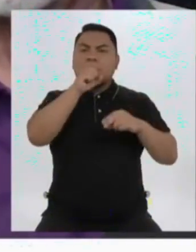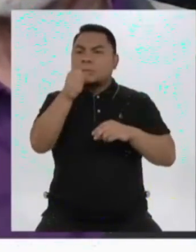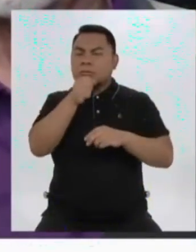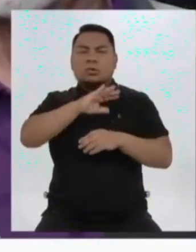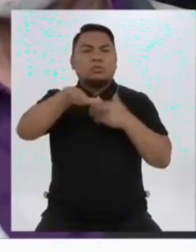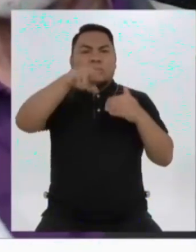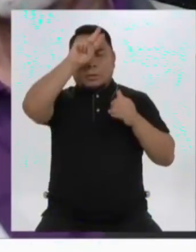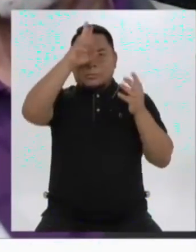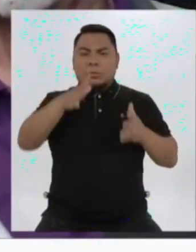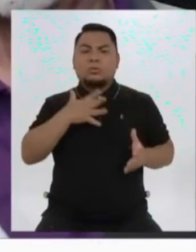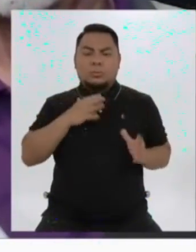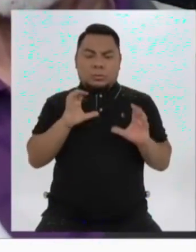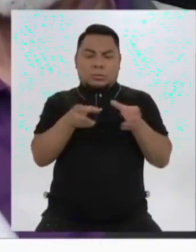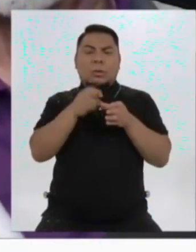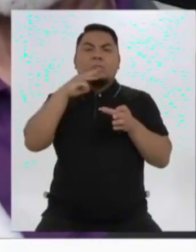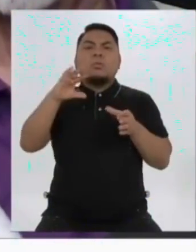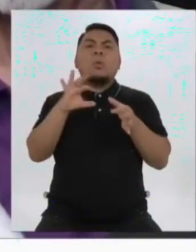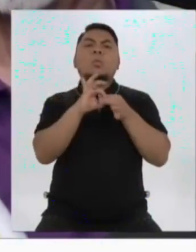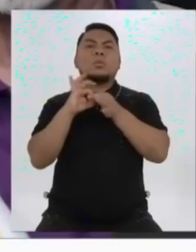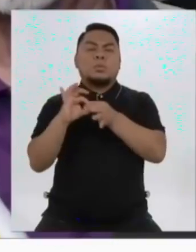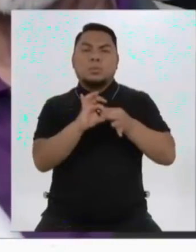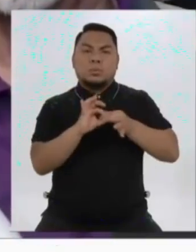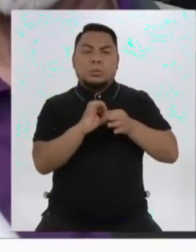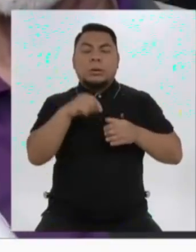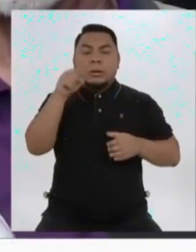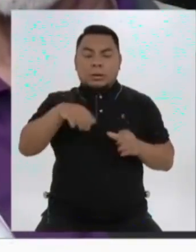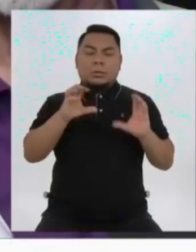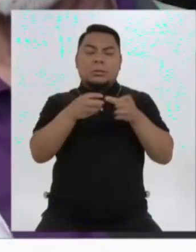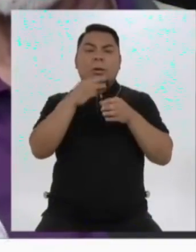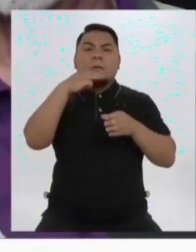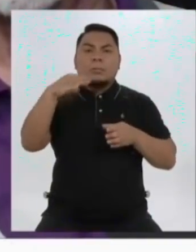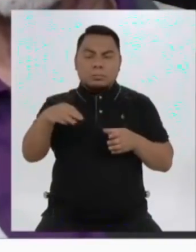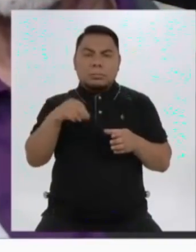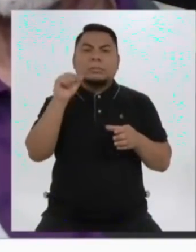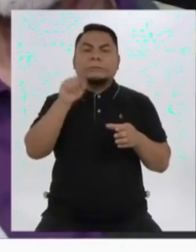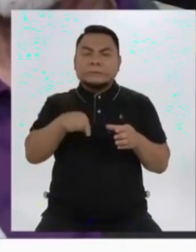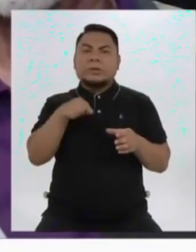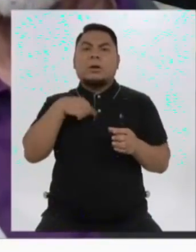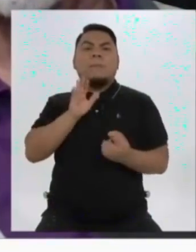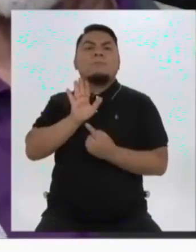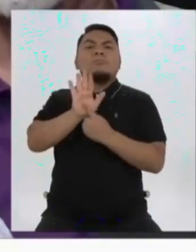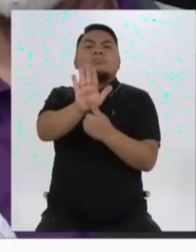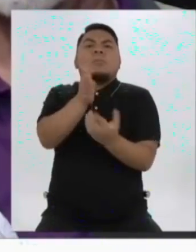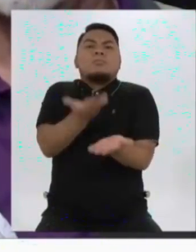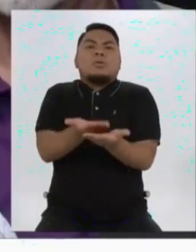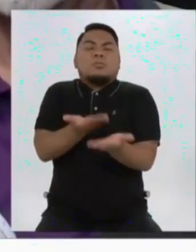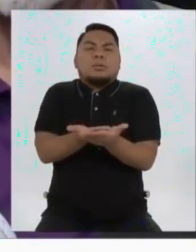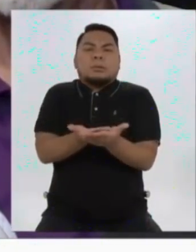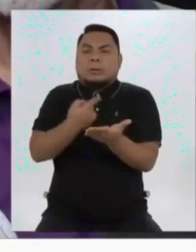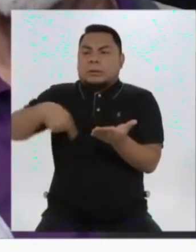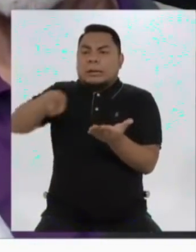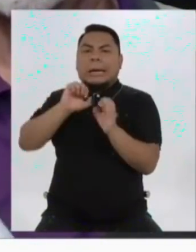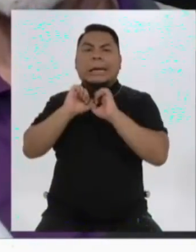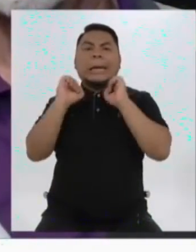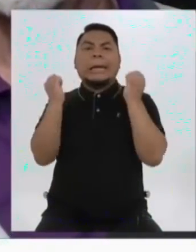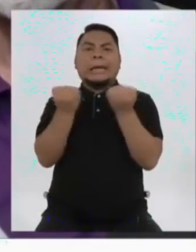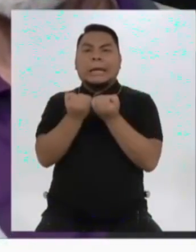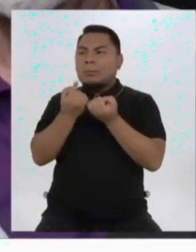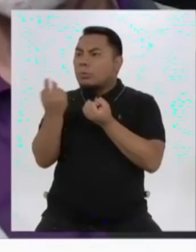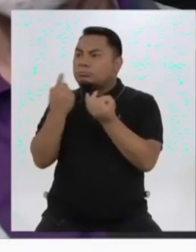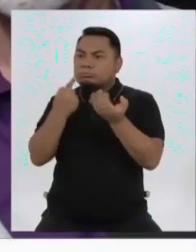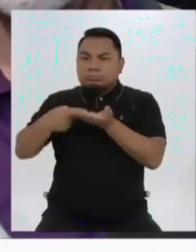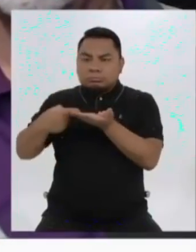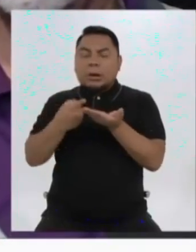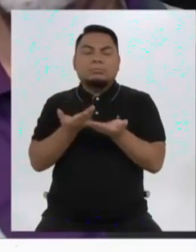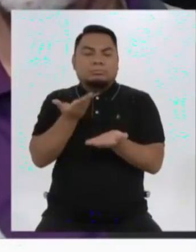que vamos a hacer una bancada unida. Acá vamos a hacer una bancada cohesionada, que va a presentar propuestas en colectivo, en equipo. Y no van a ver